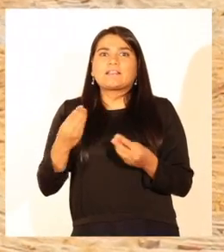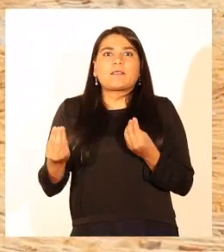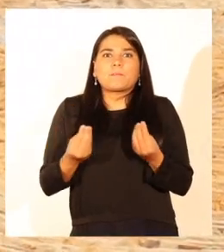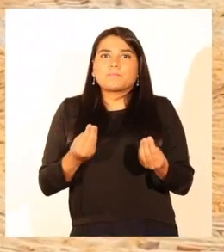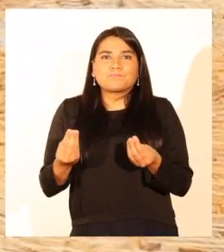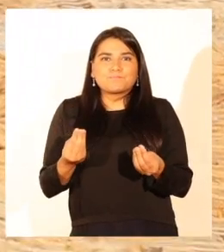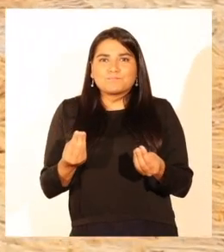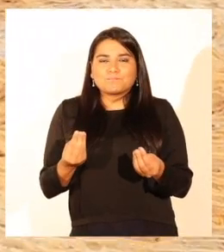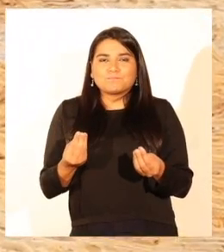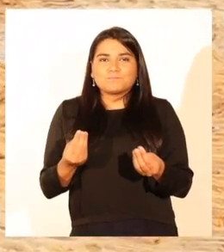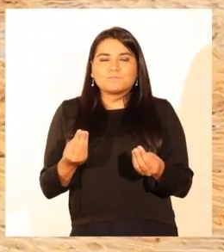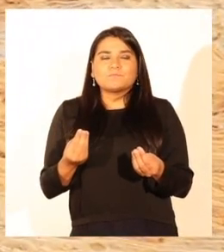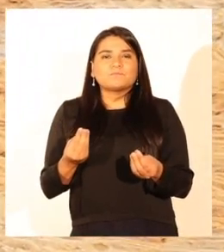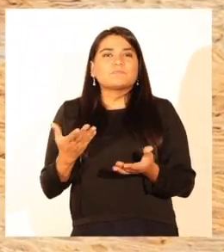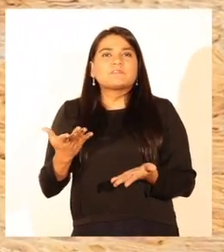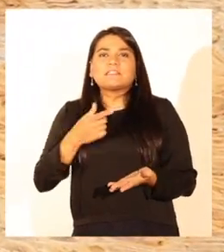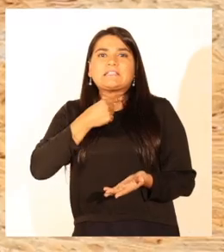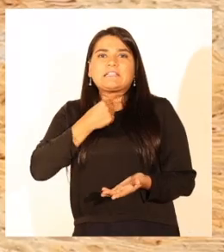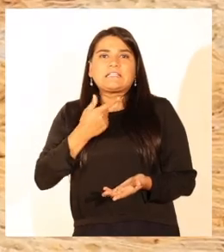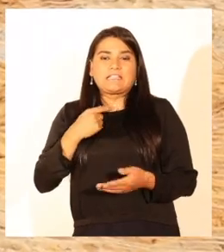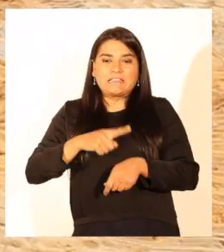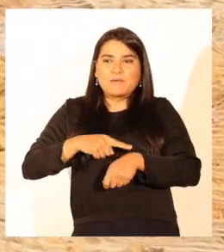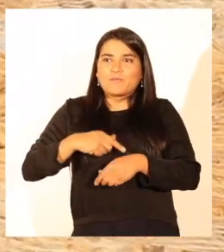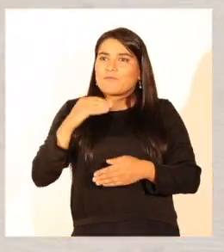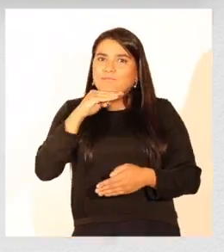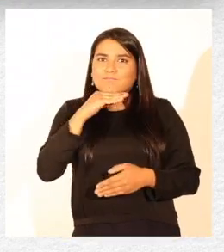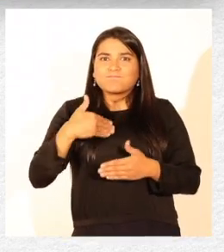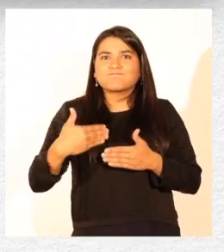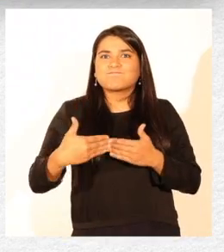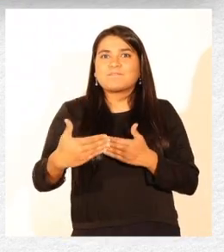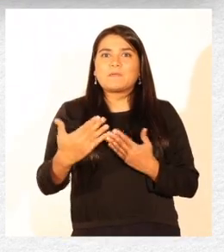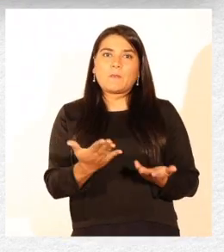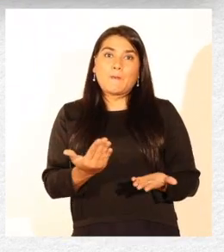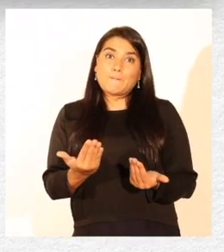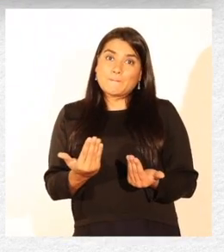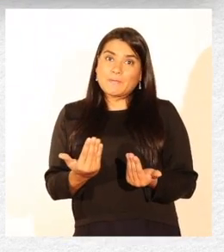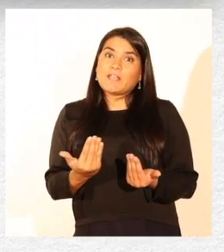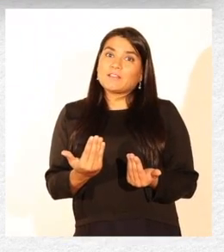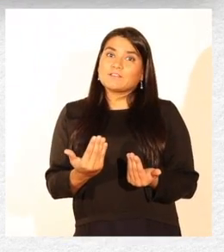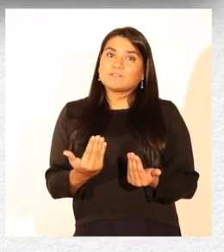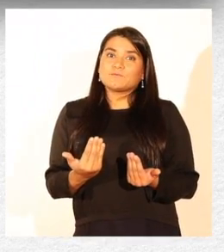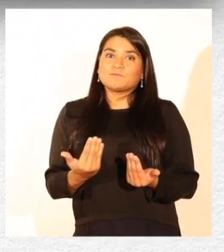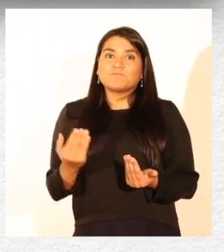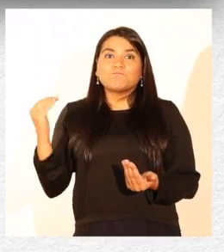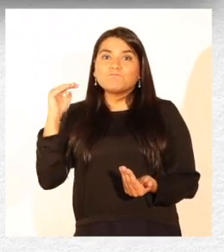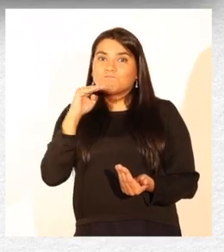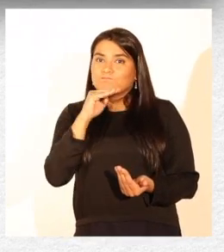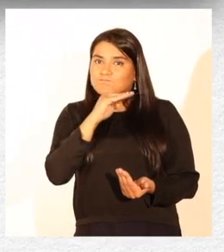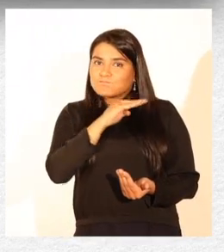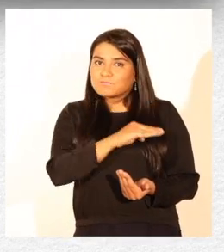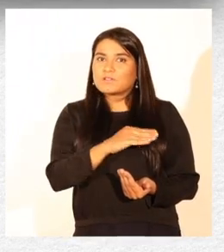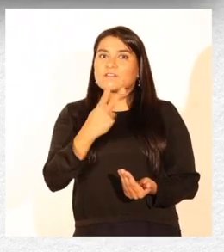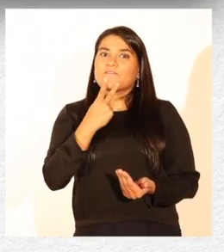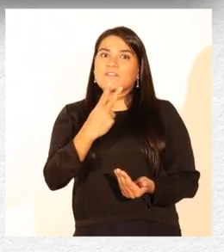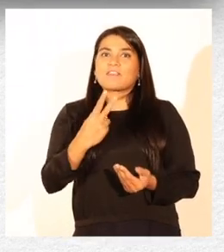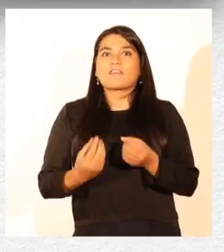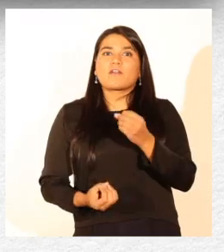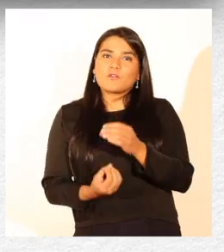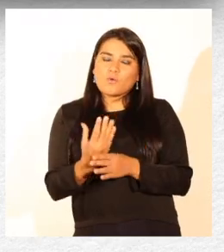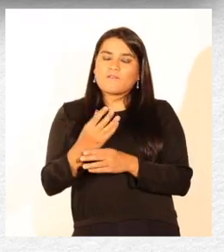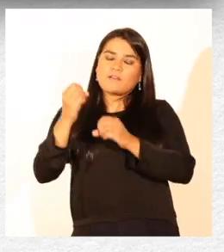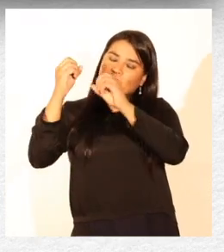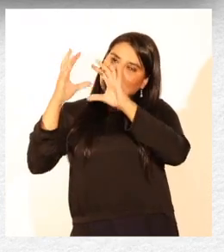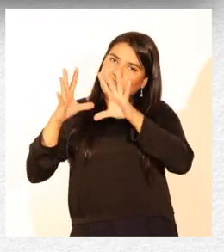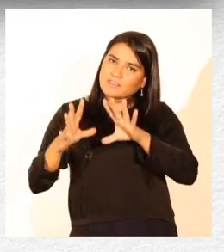pasando, de qué pasa el tiempo, esperando que sea una vida nueva, llena de